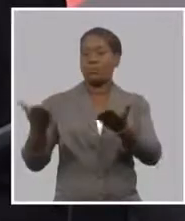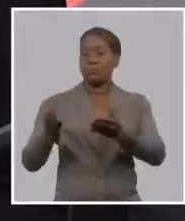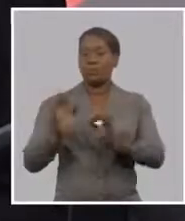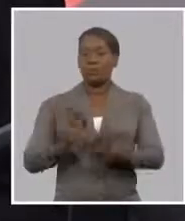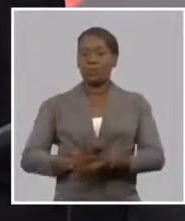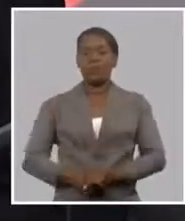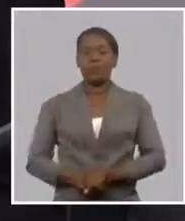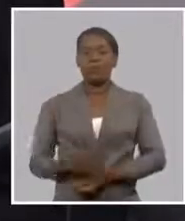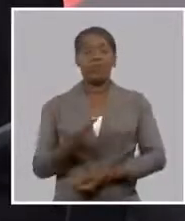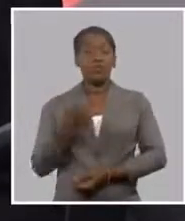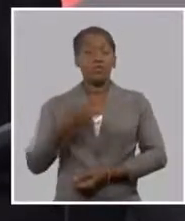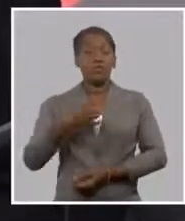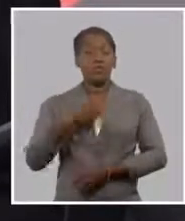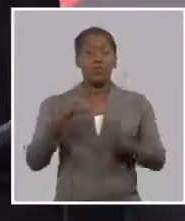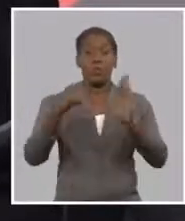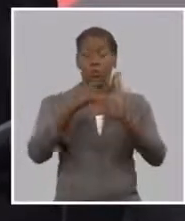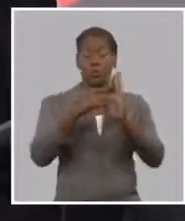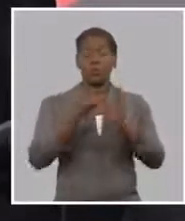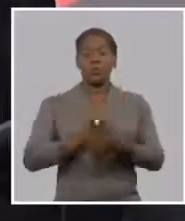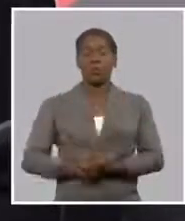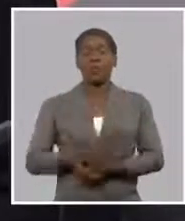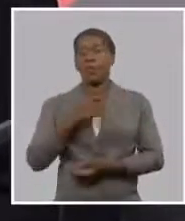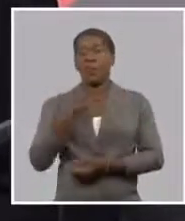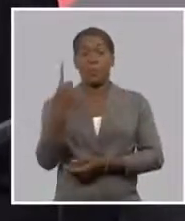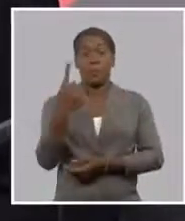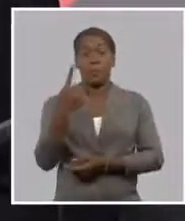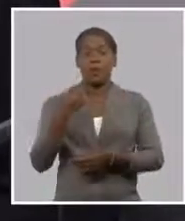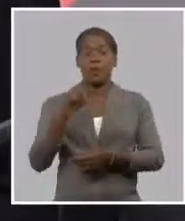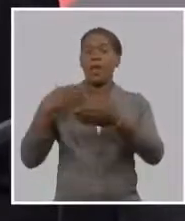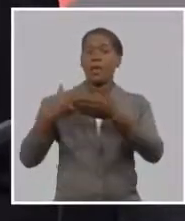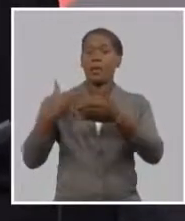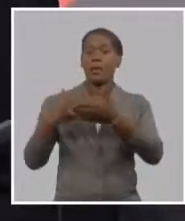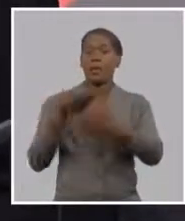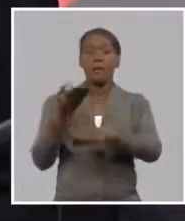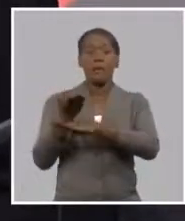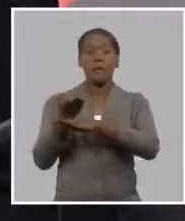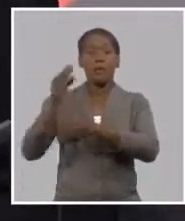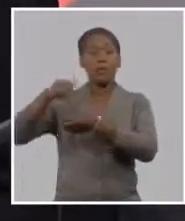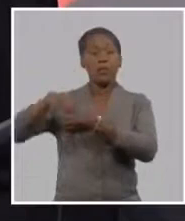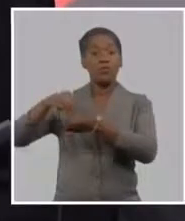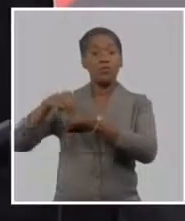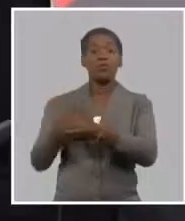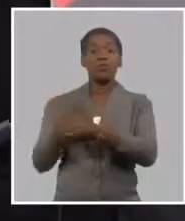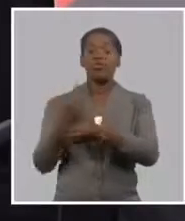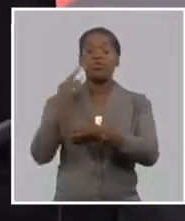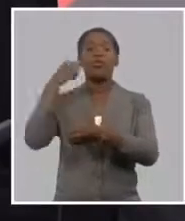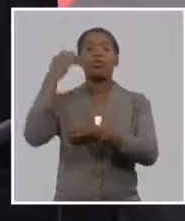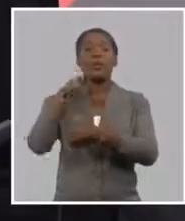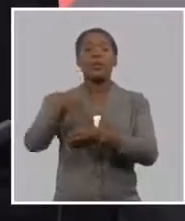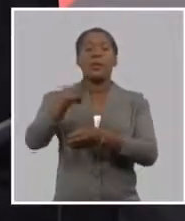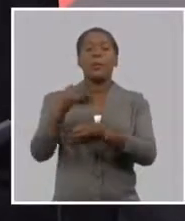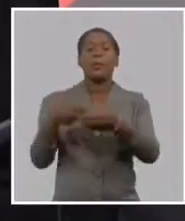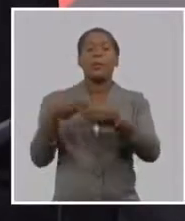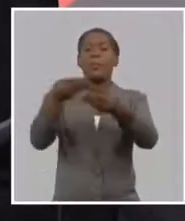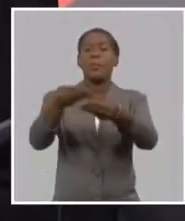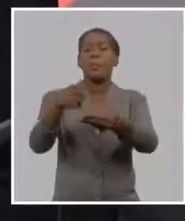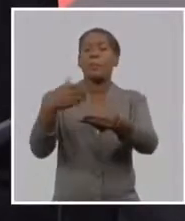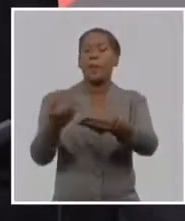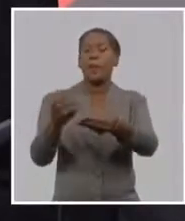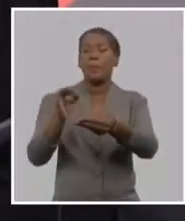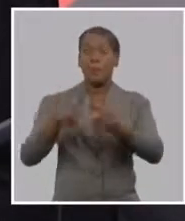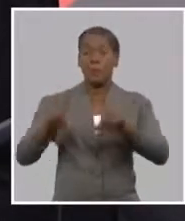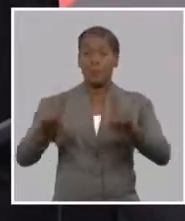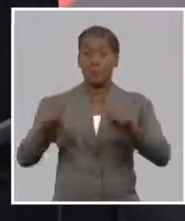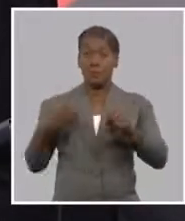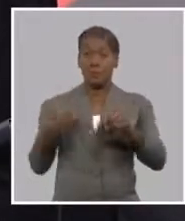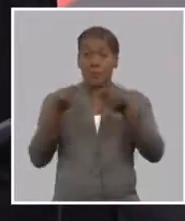monetarios temporalmente ociosos de las empresas y del propio presupuesto, así como de los ahorros de la población y por ello los créditos que el banco